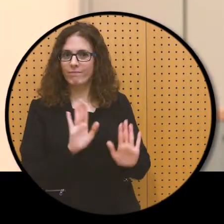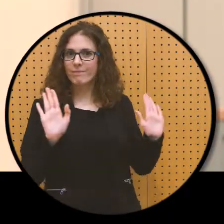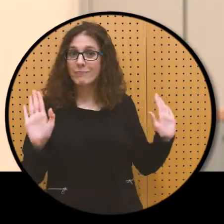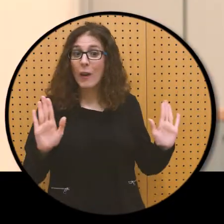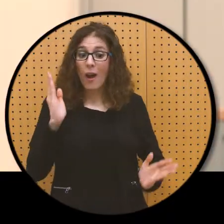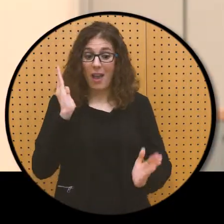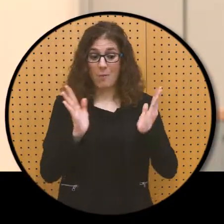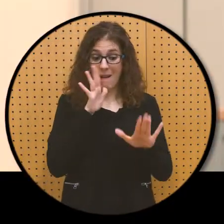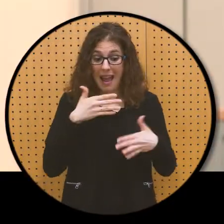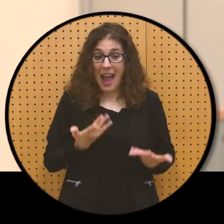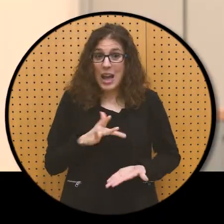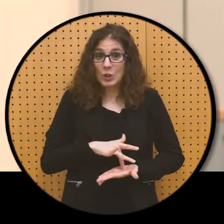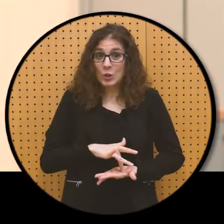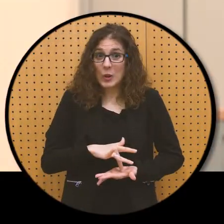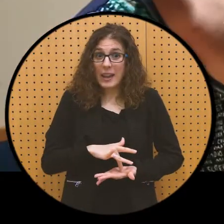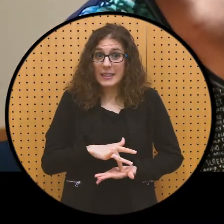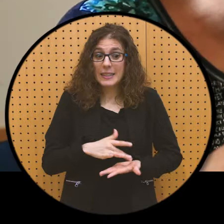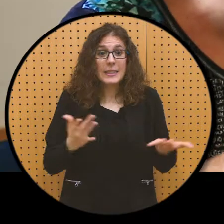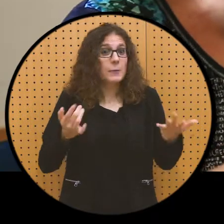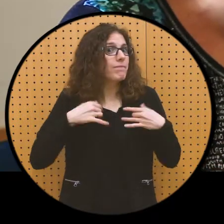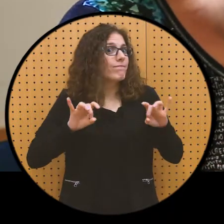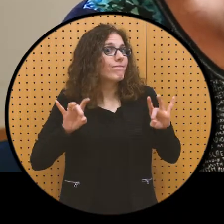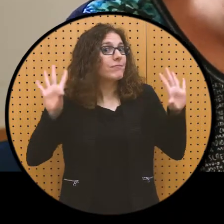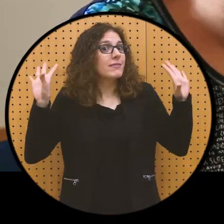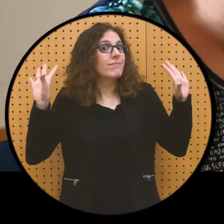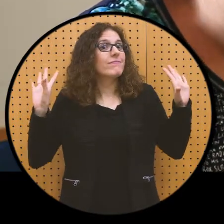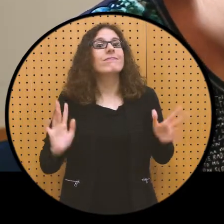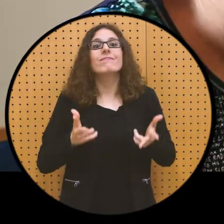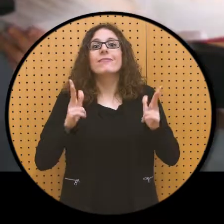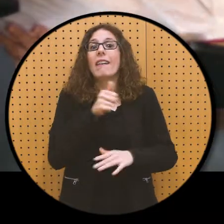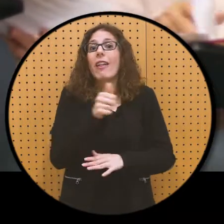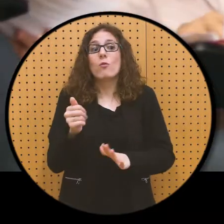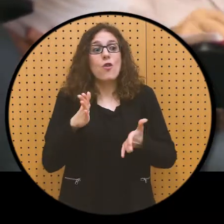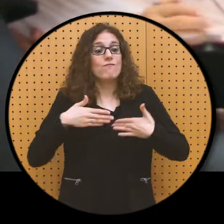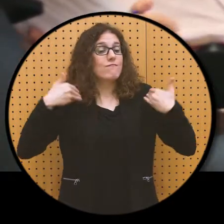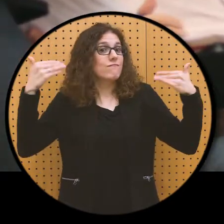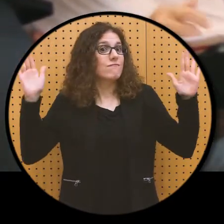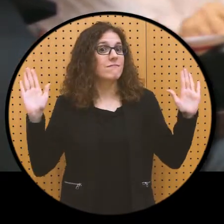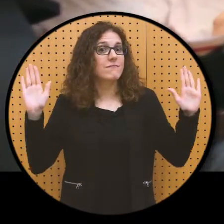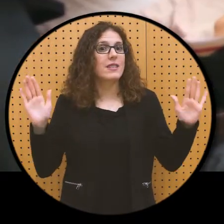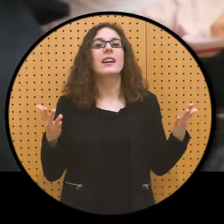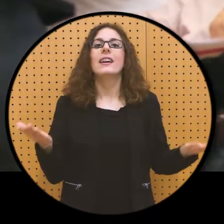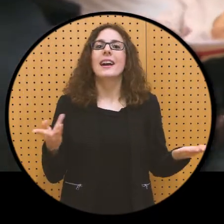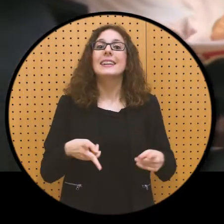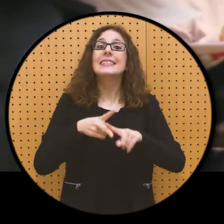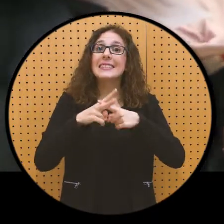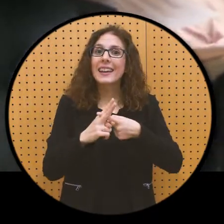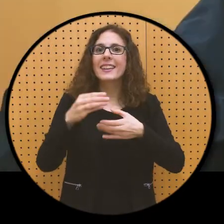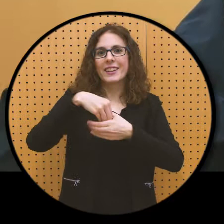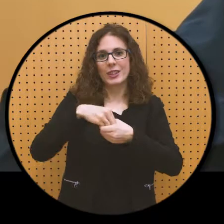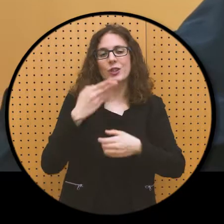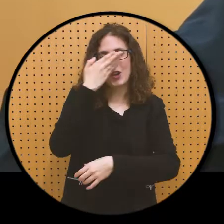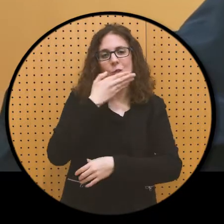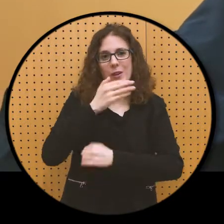embargo, llegamos a esta etapa de la vida en que existe la libertad de que cada uno haga lo que quiera. Los talleres de las